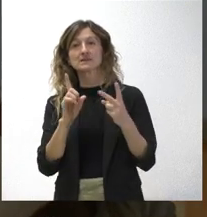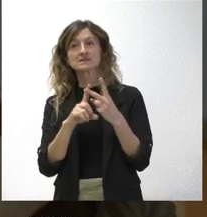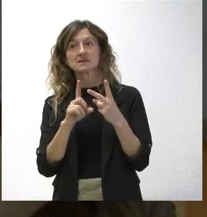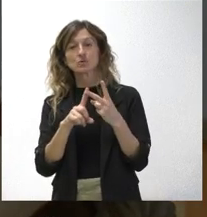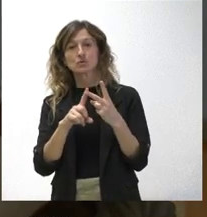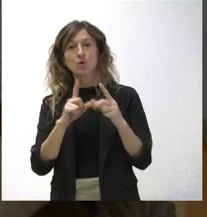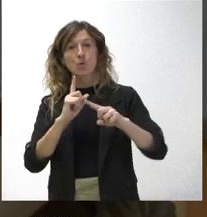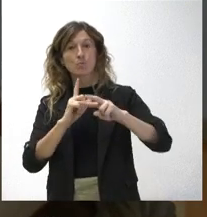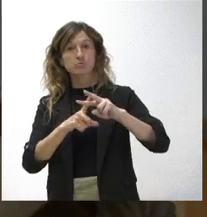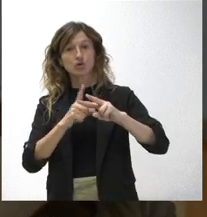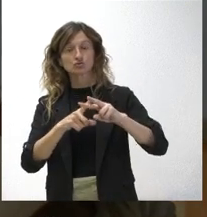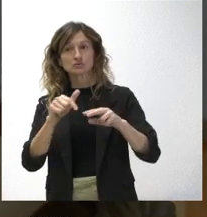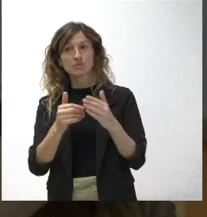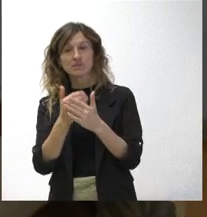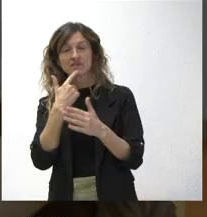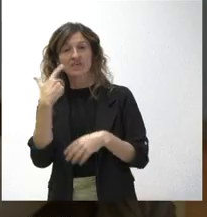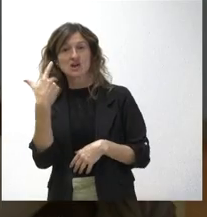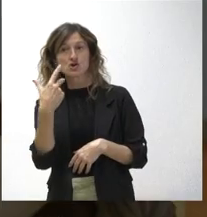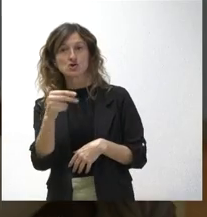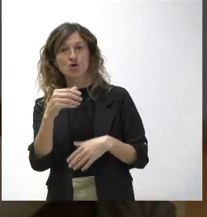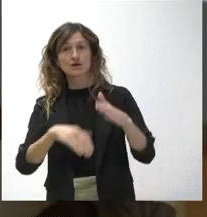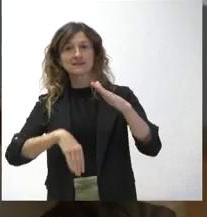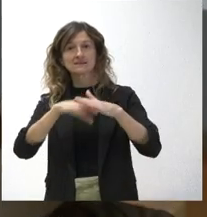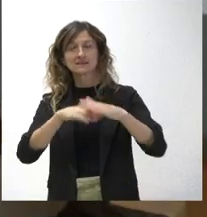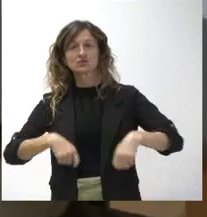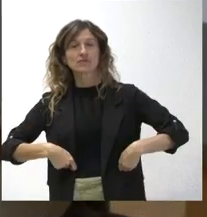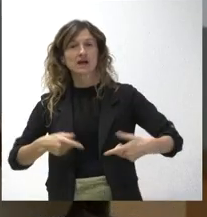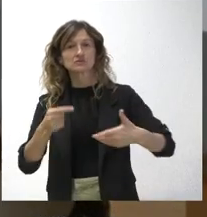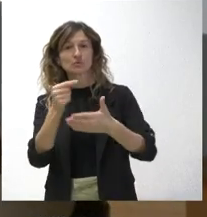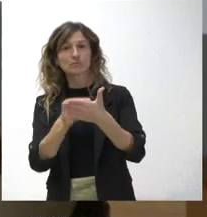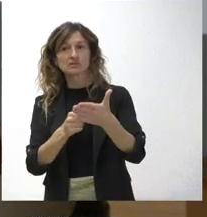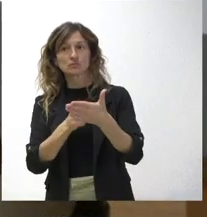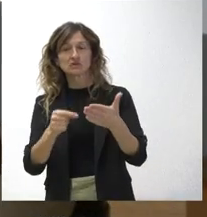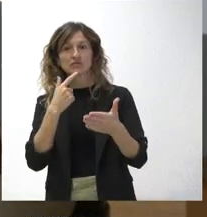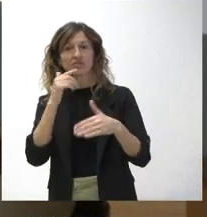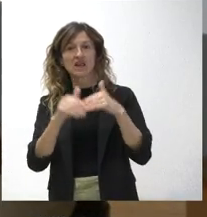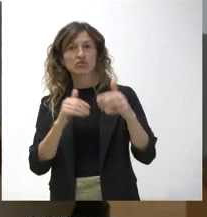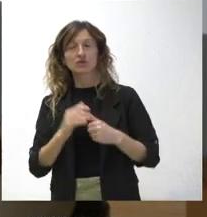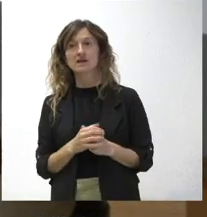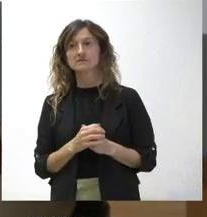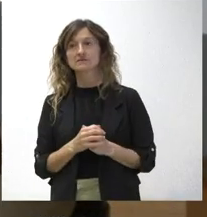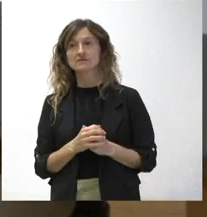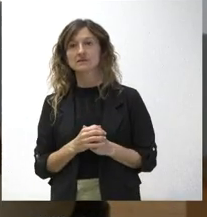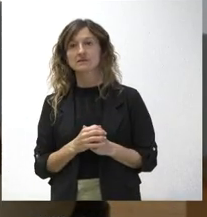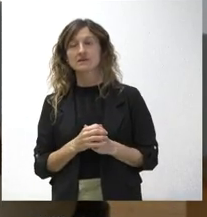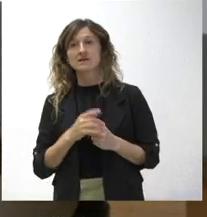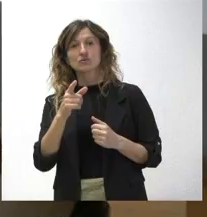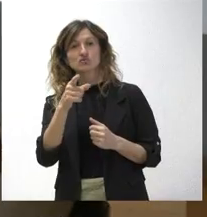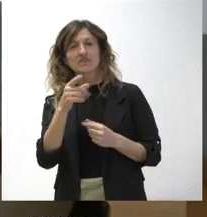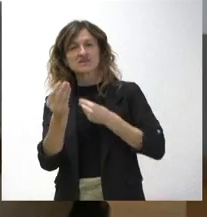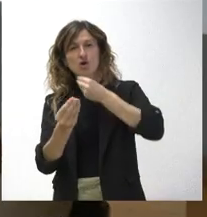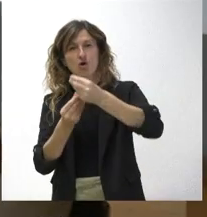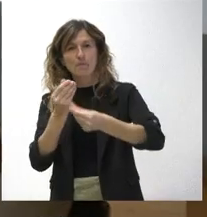Vox ha avanzado esta mañana que van a votar no al techo de gasto y a unos presupuestos que ven electorales. Mi pregunta es cómo les van a convencer,